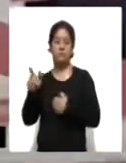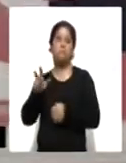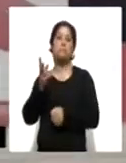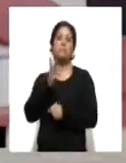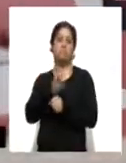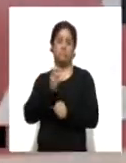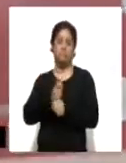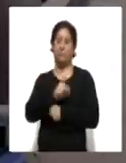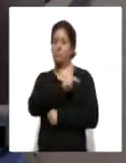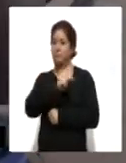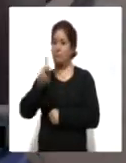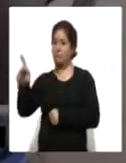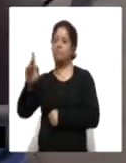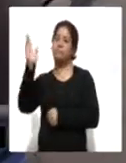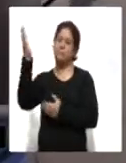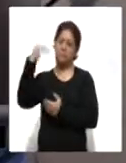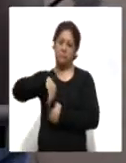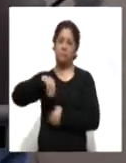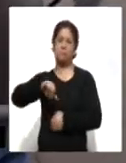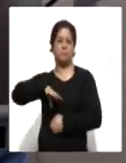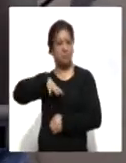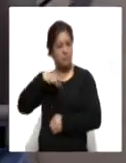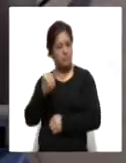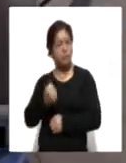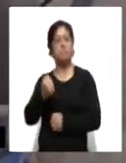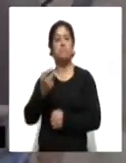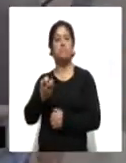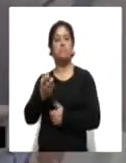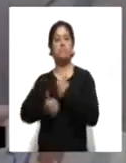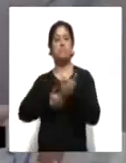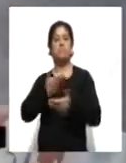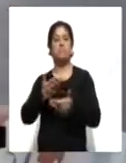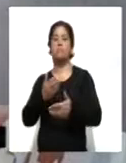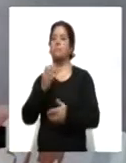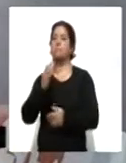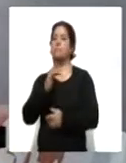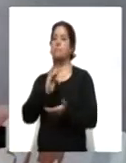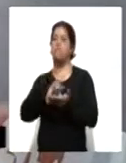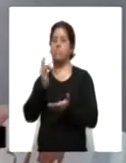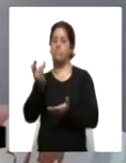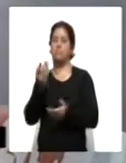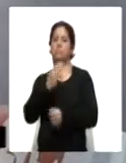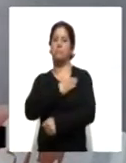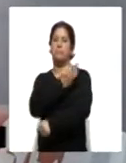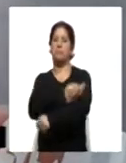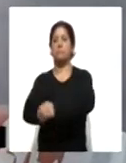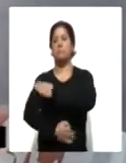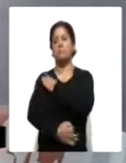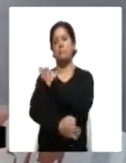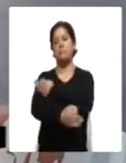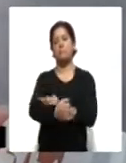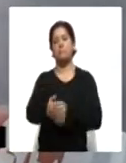estos servicios. Esto se reporta Isler. Buenas tardes. Muy buenas tardes, Lorena. Muchísimas gracias.